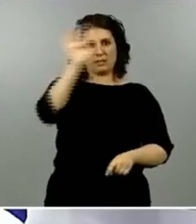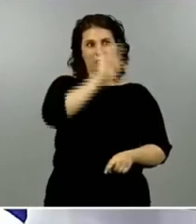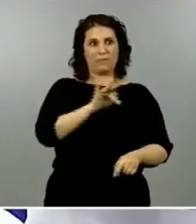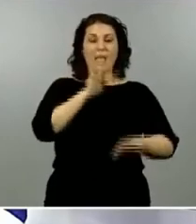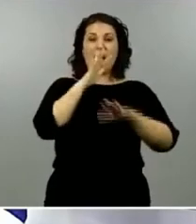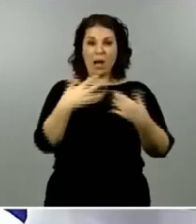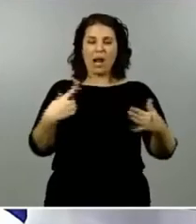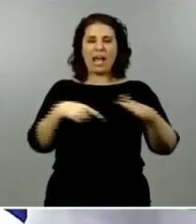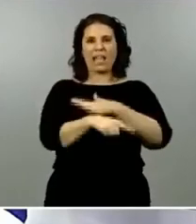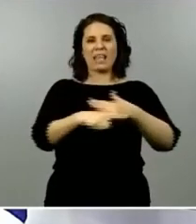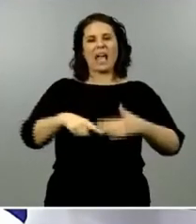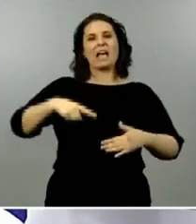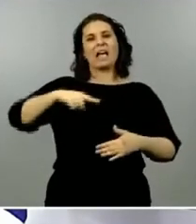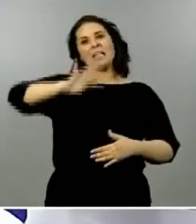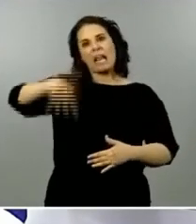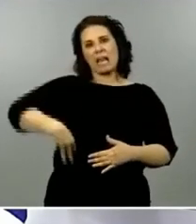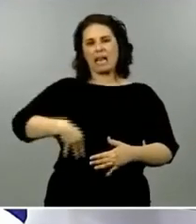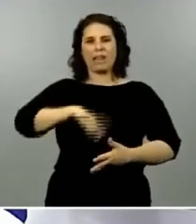catalana de noticias